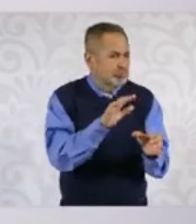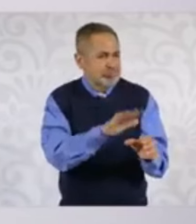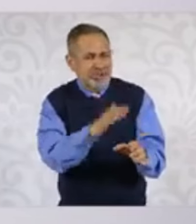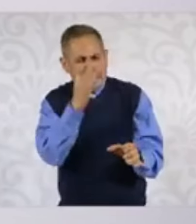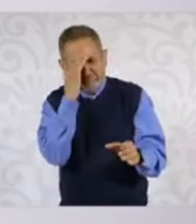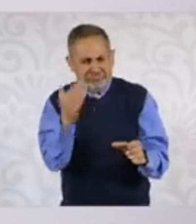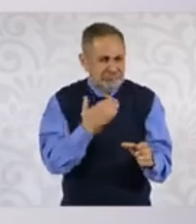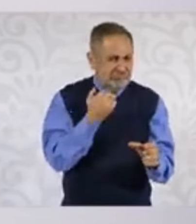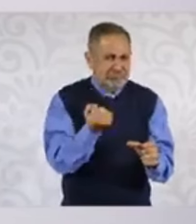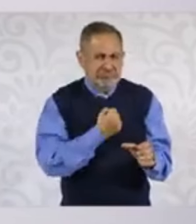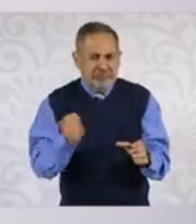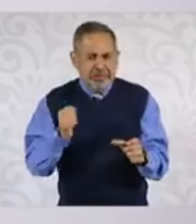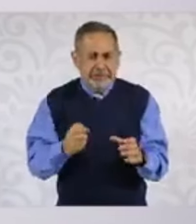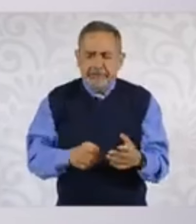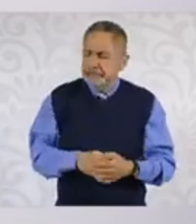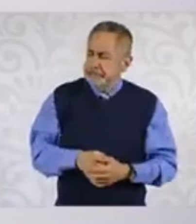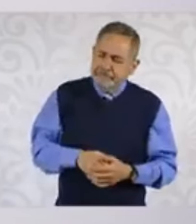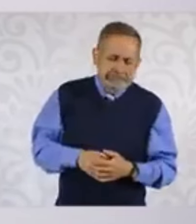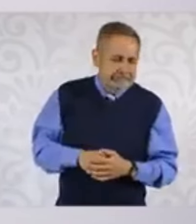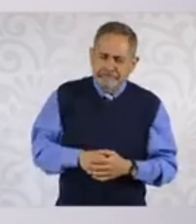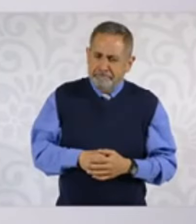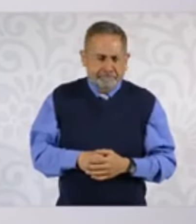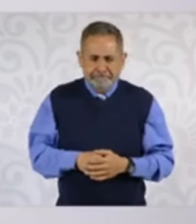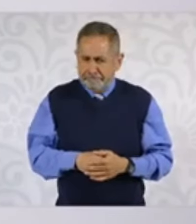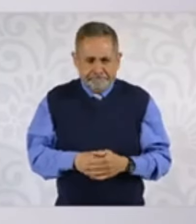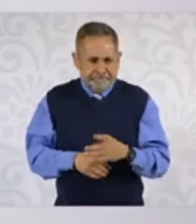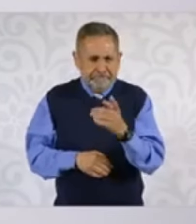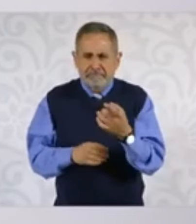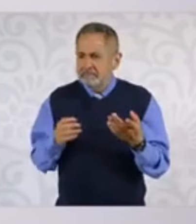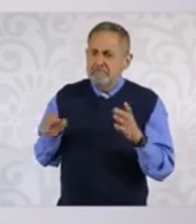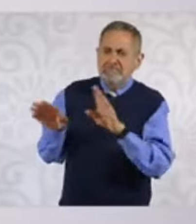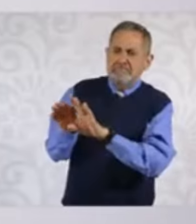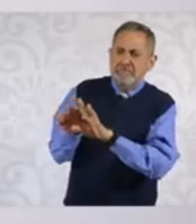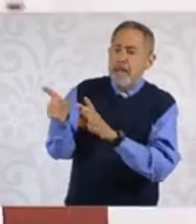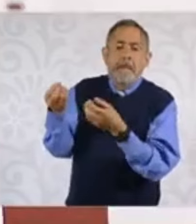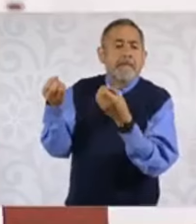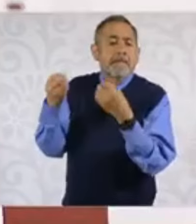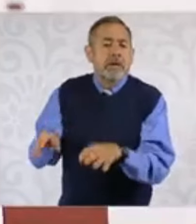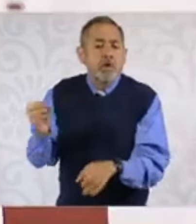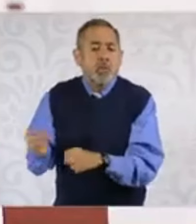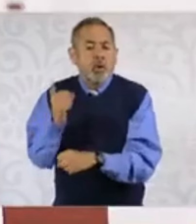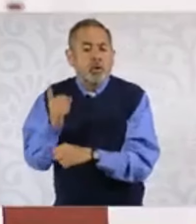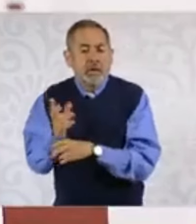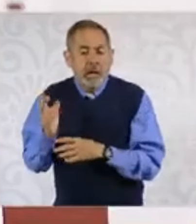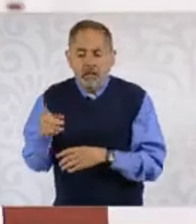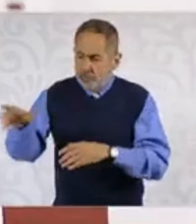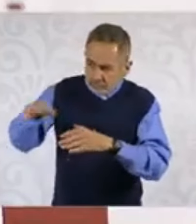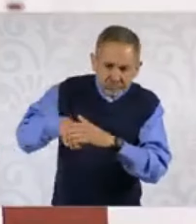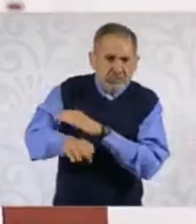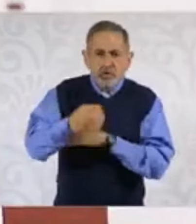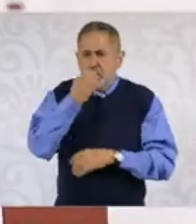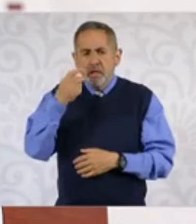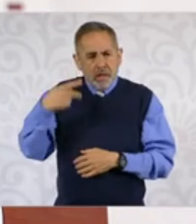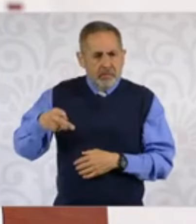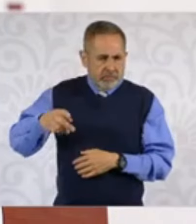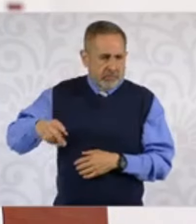con el nuevo gobierno de Claudia Sheinbaum Pardo, presidenta de México, pues tenemos que tener muy claro cómo se va a estar